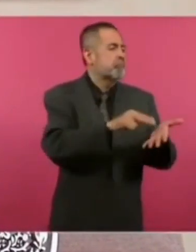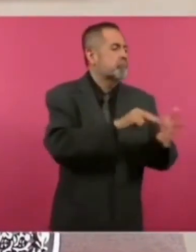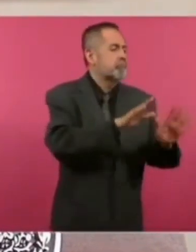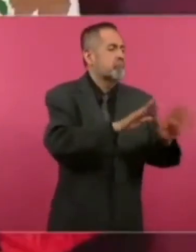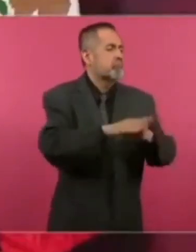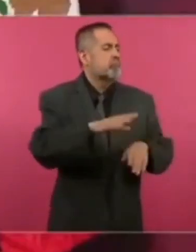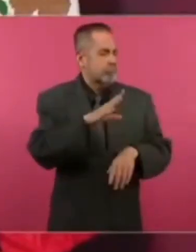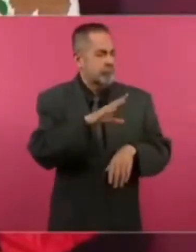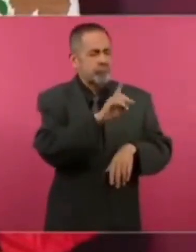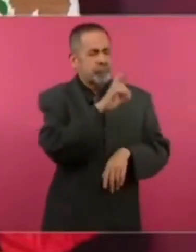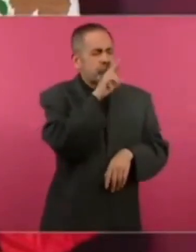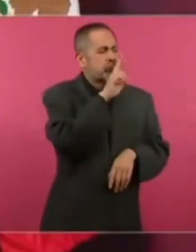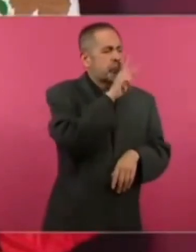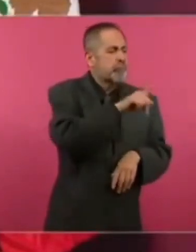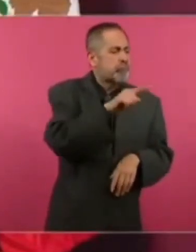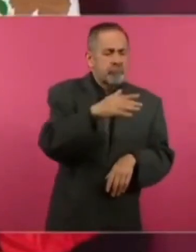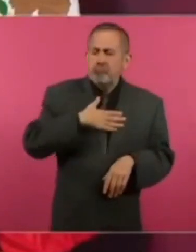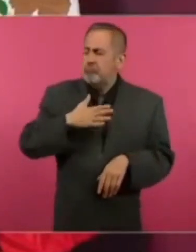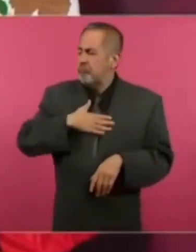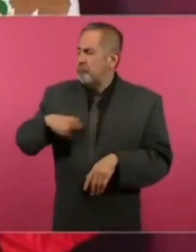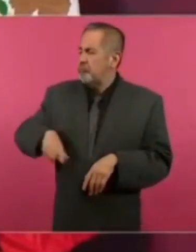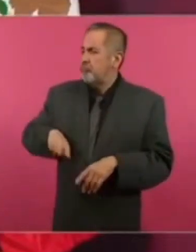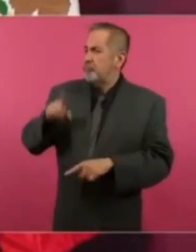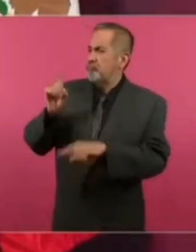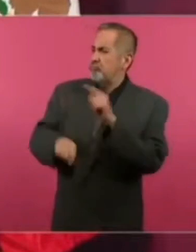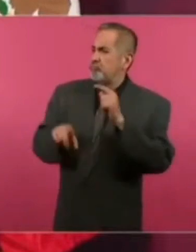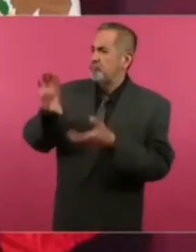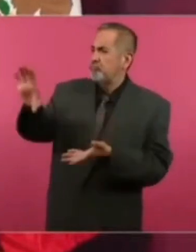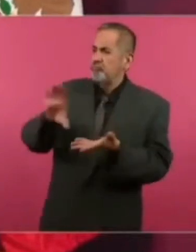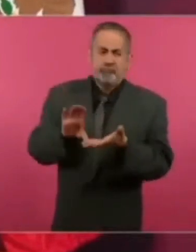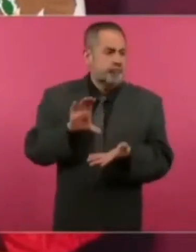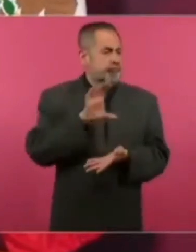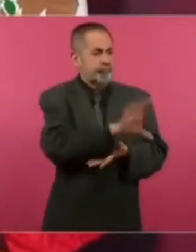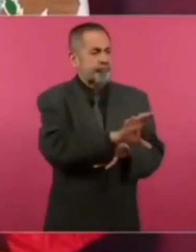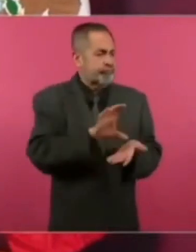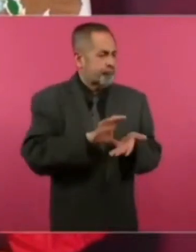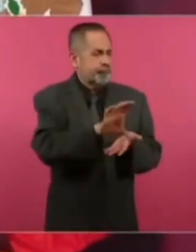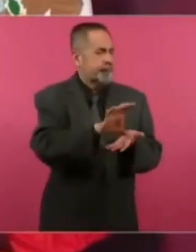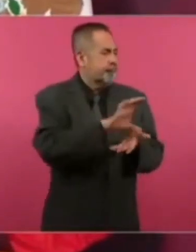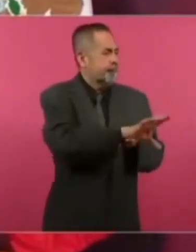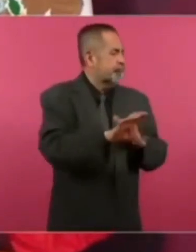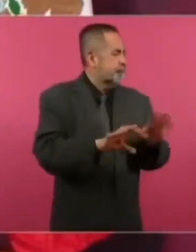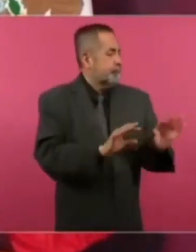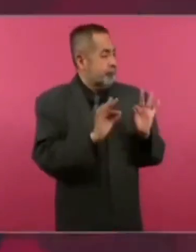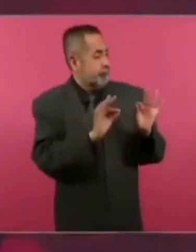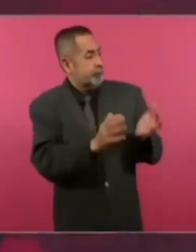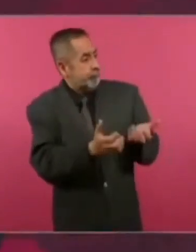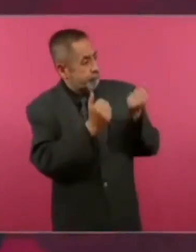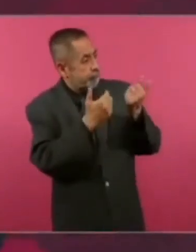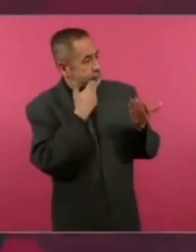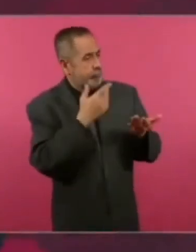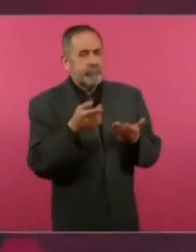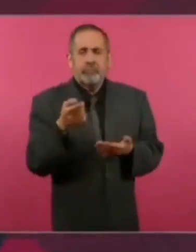se rescató a los de arriba en la crisis de 1995